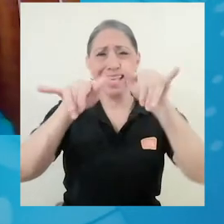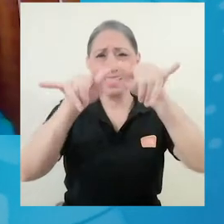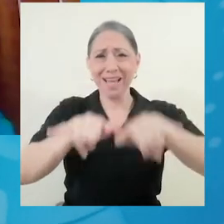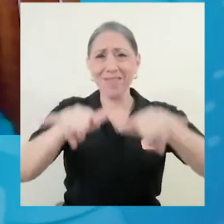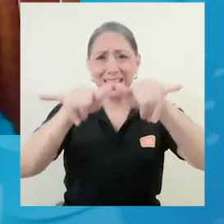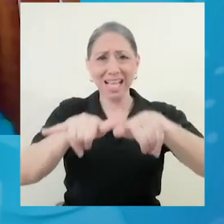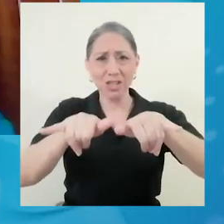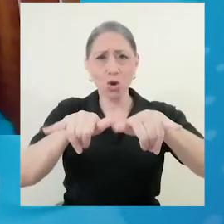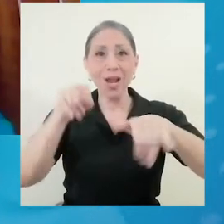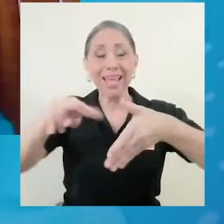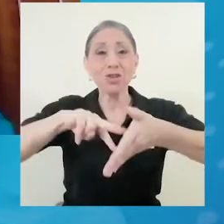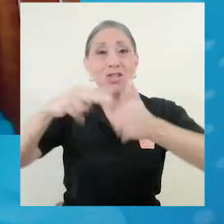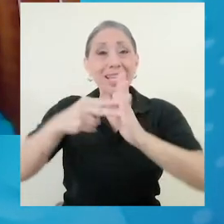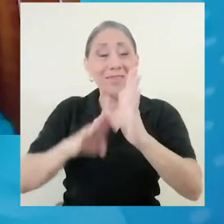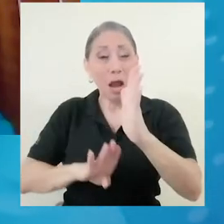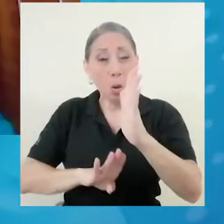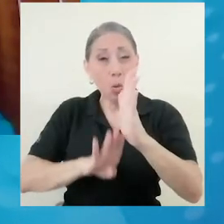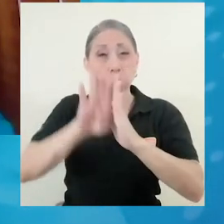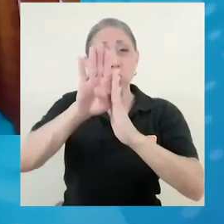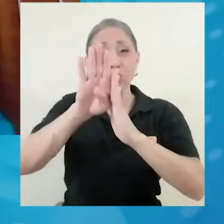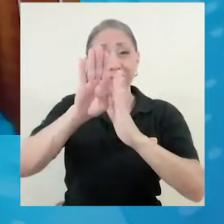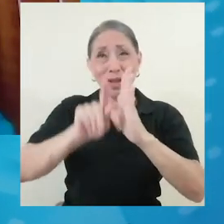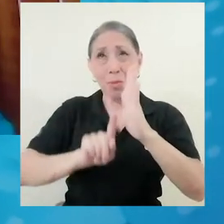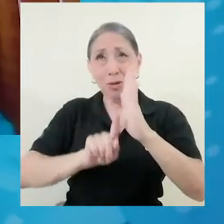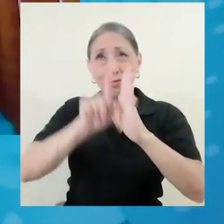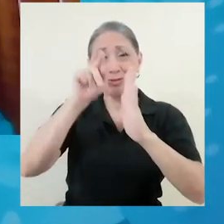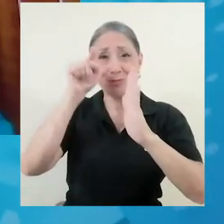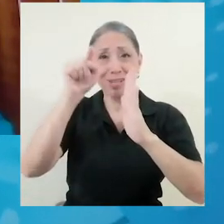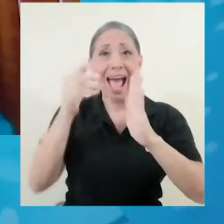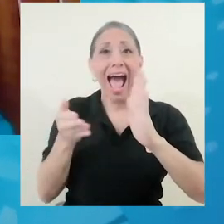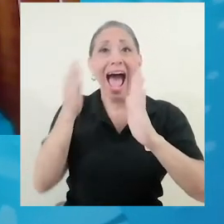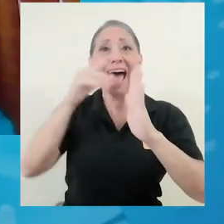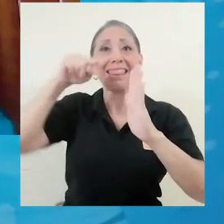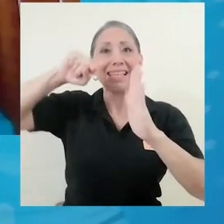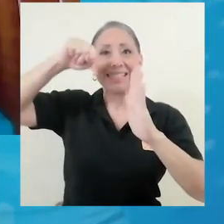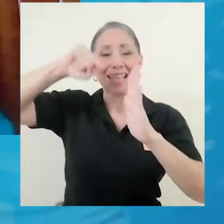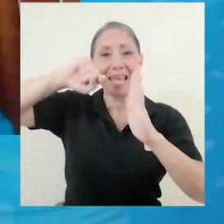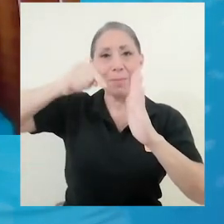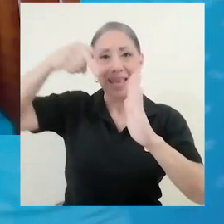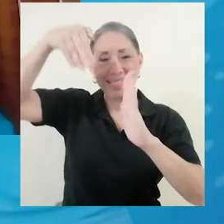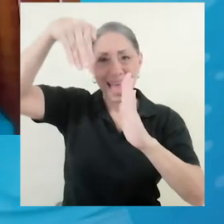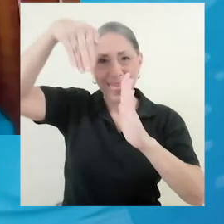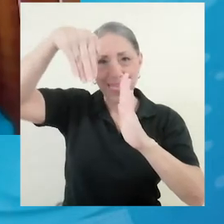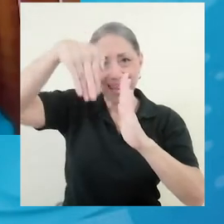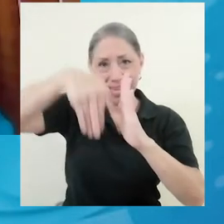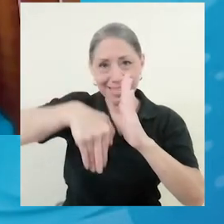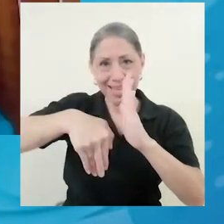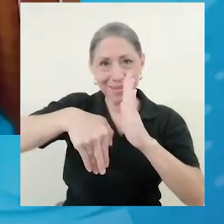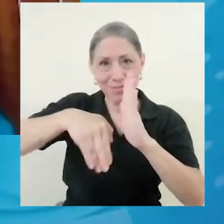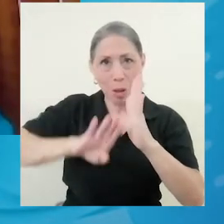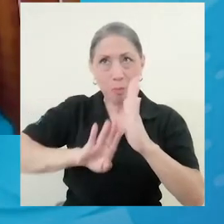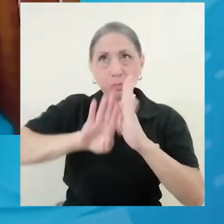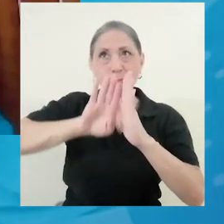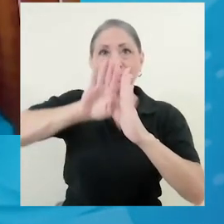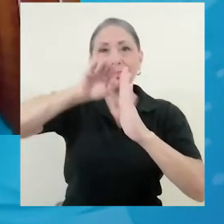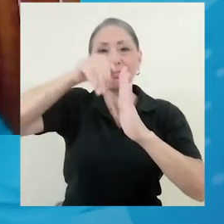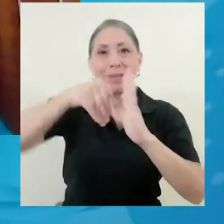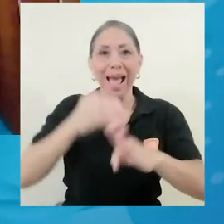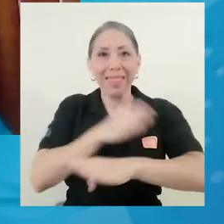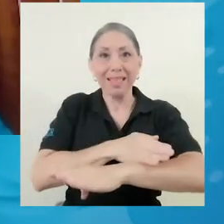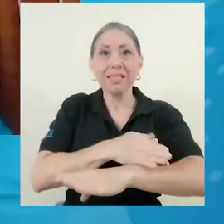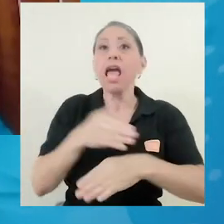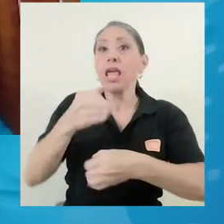Es la cúspide, de la curva, antes de que empiece a decrecer. Los modelos estadísticos que hemos estado trabajando con